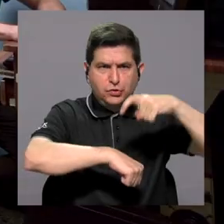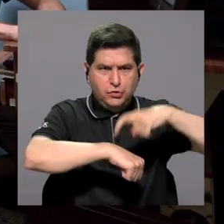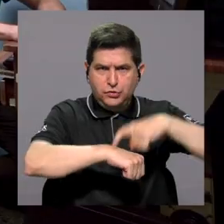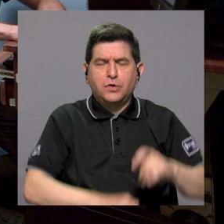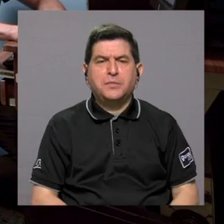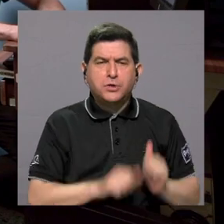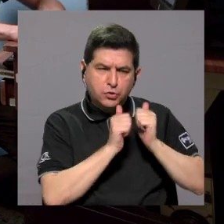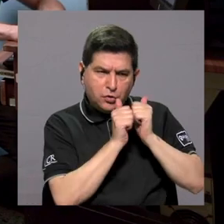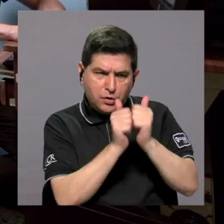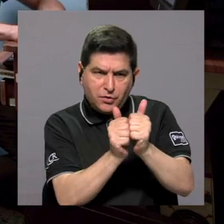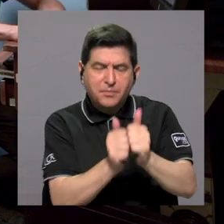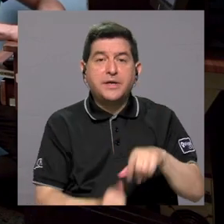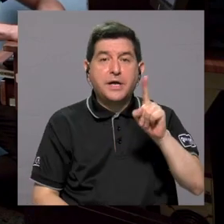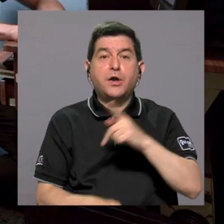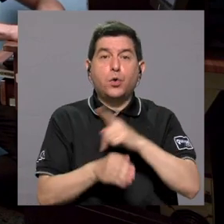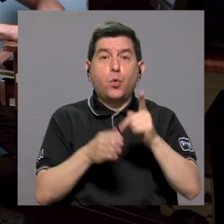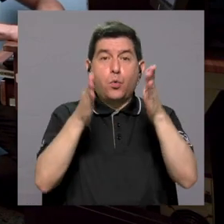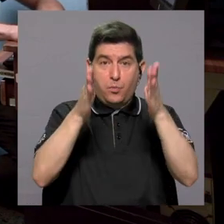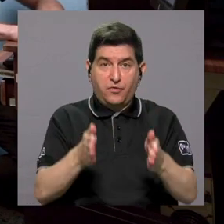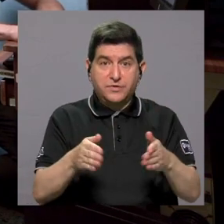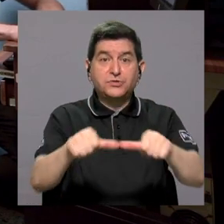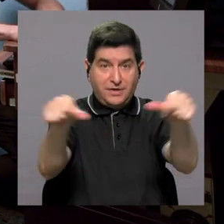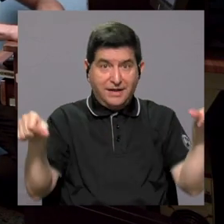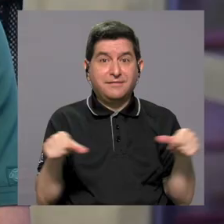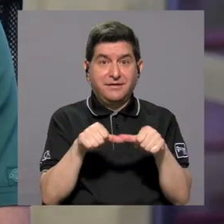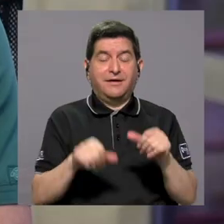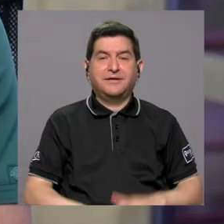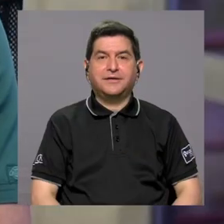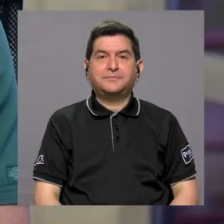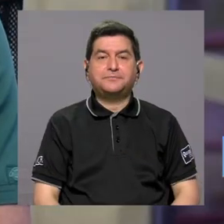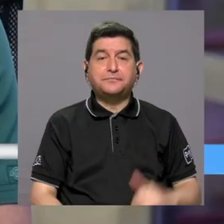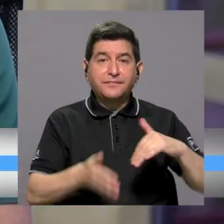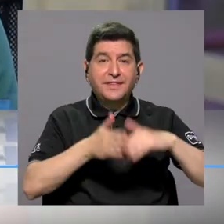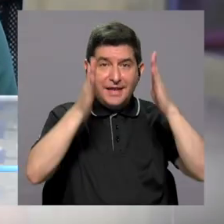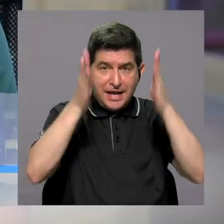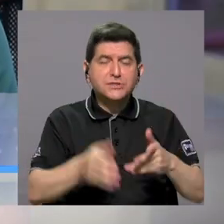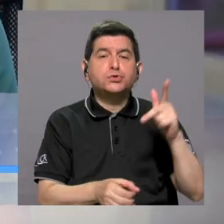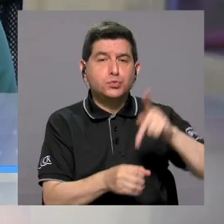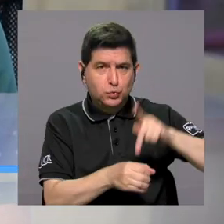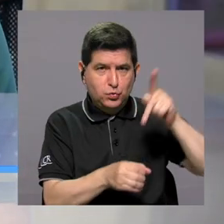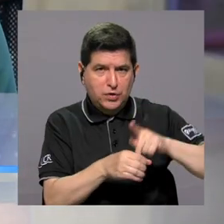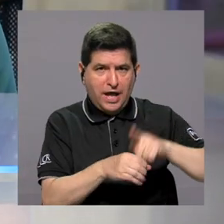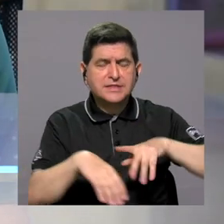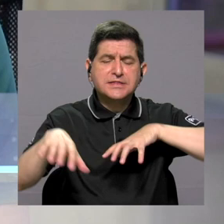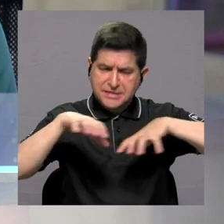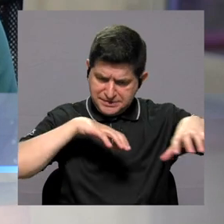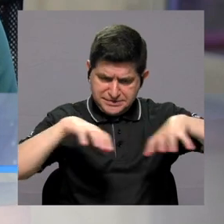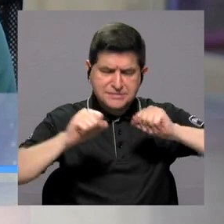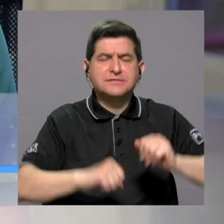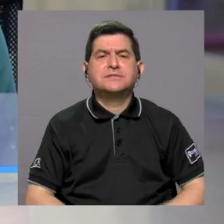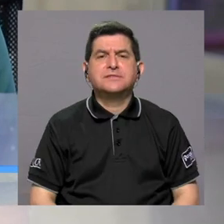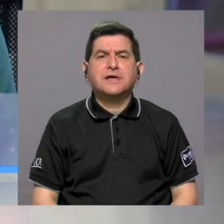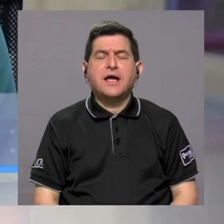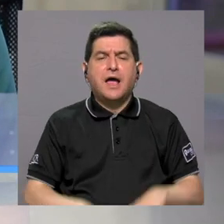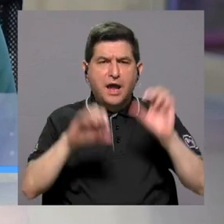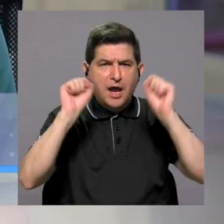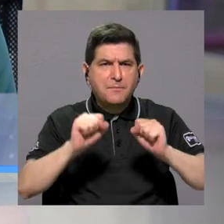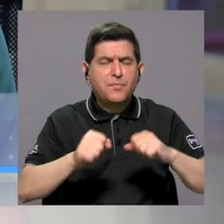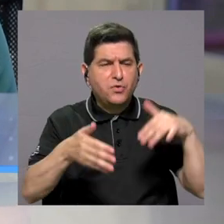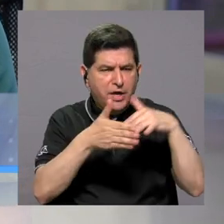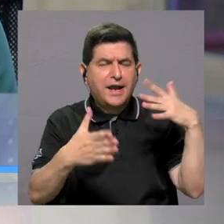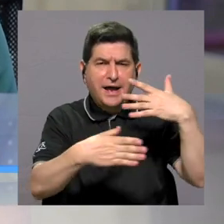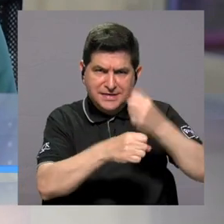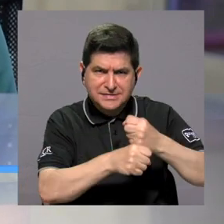están acompañados por un profesional en el campo. Los estudiantes participan de forma activa en la adquisición de los